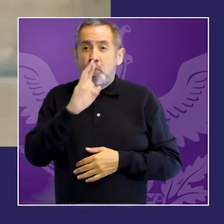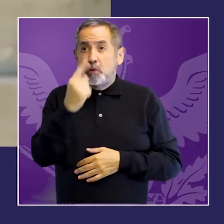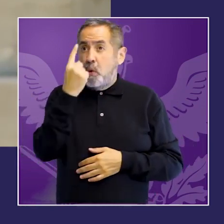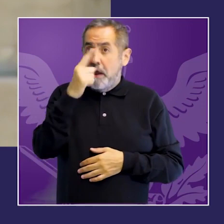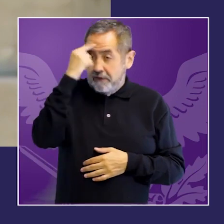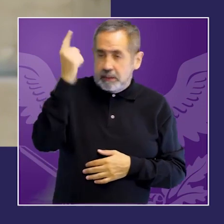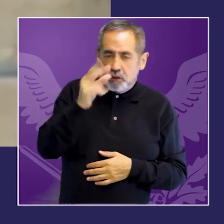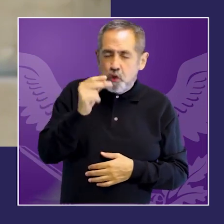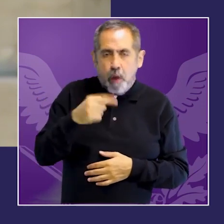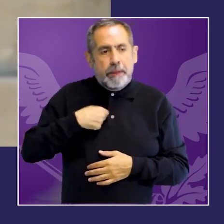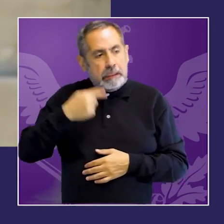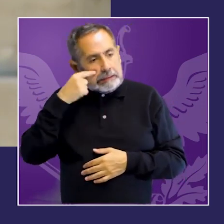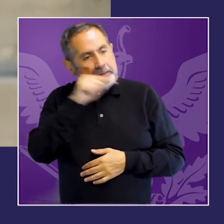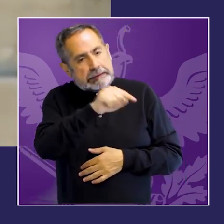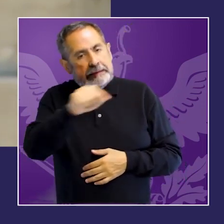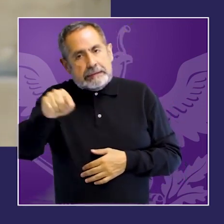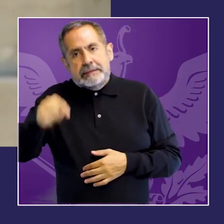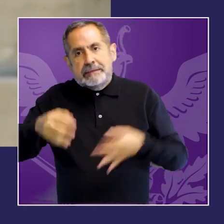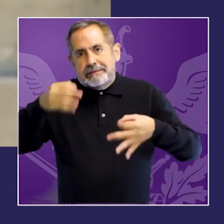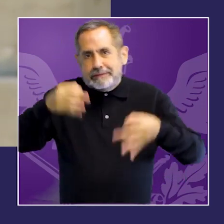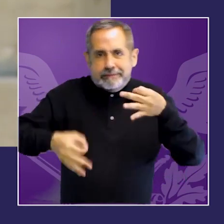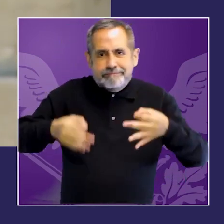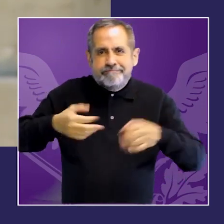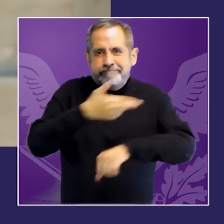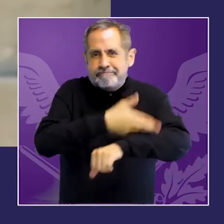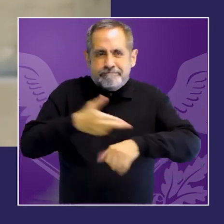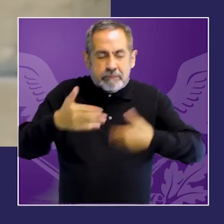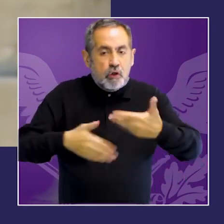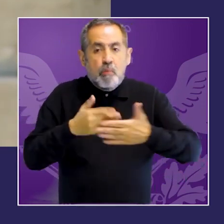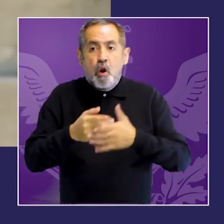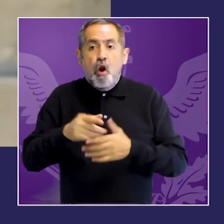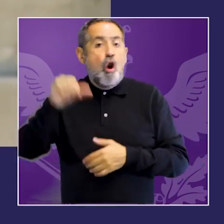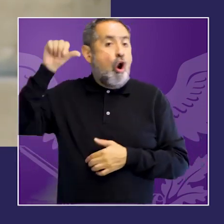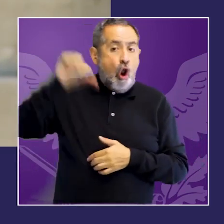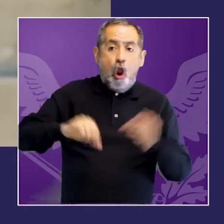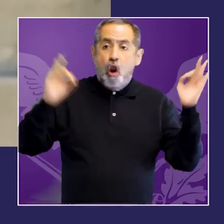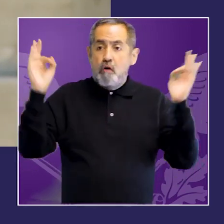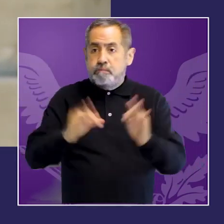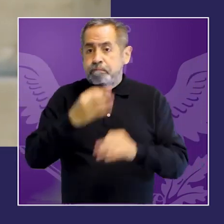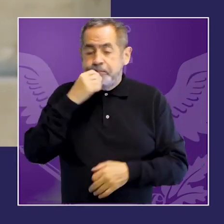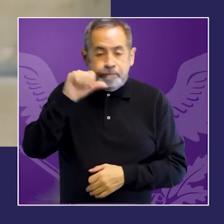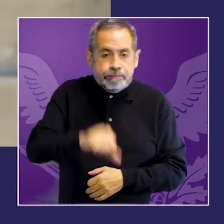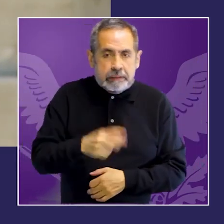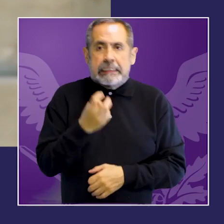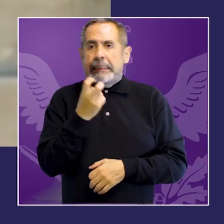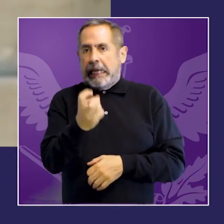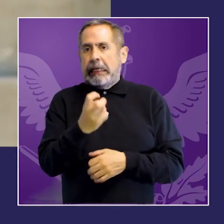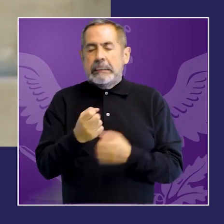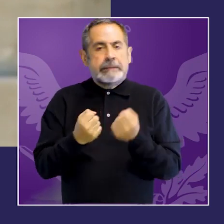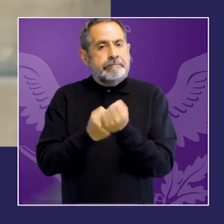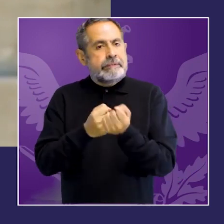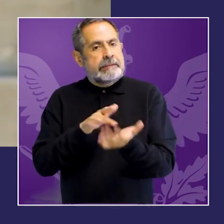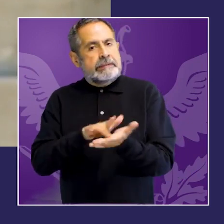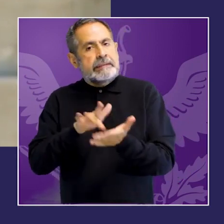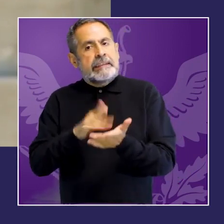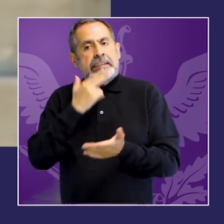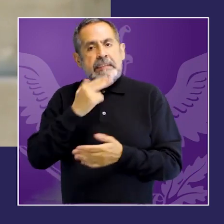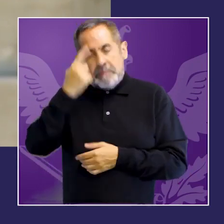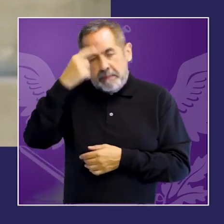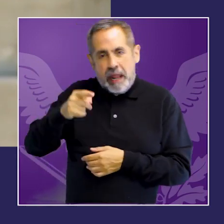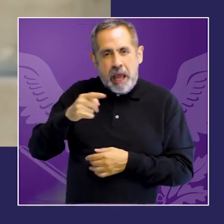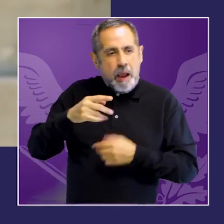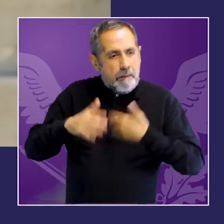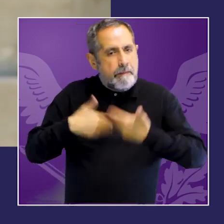también puede permitir enfocar algunos esfuerzos investigativos desde una perspectiva de género. Además por la